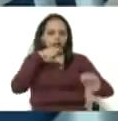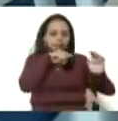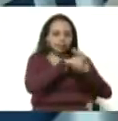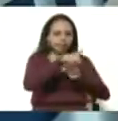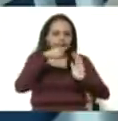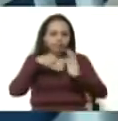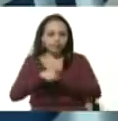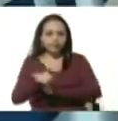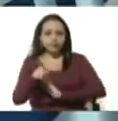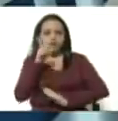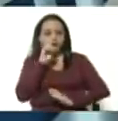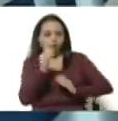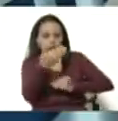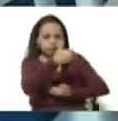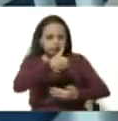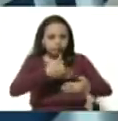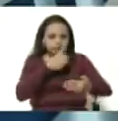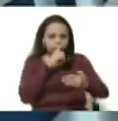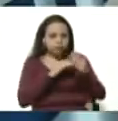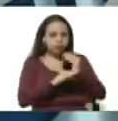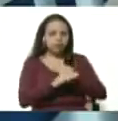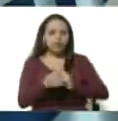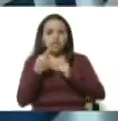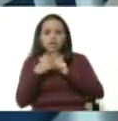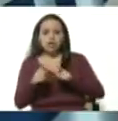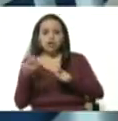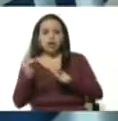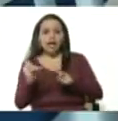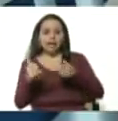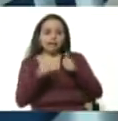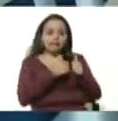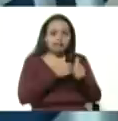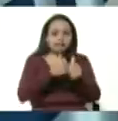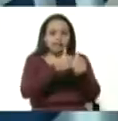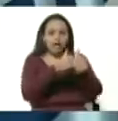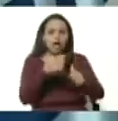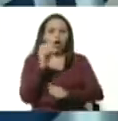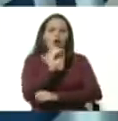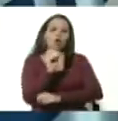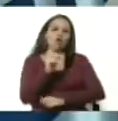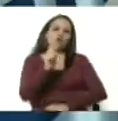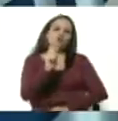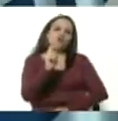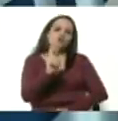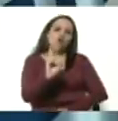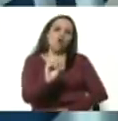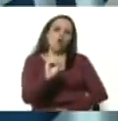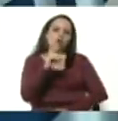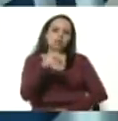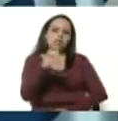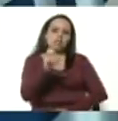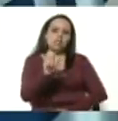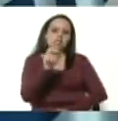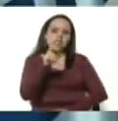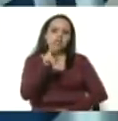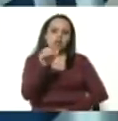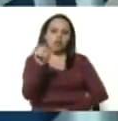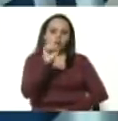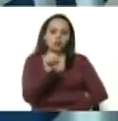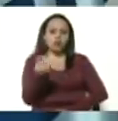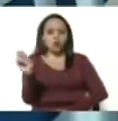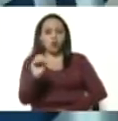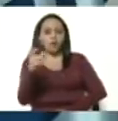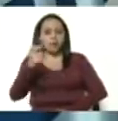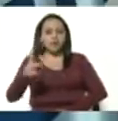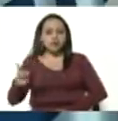irregularmente y de aquellos que han servido de guías o trocheros así como conductores vinculados a estas mafias.